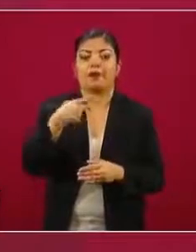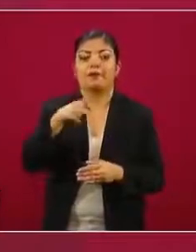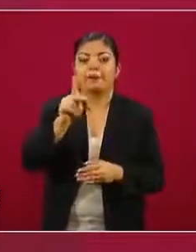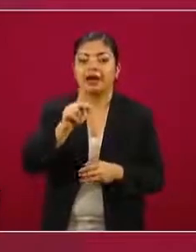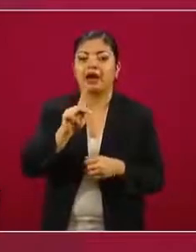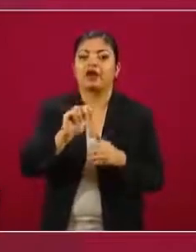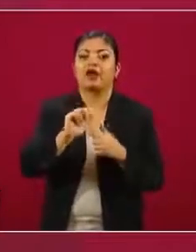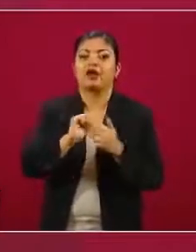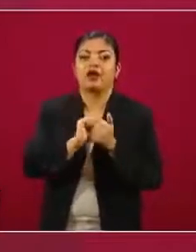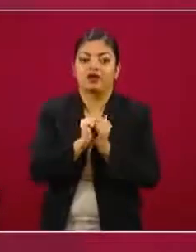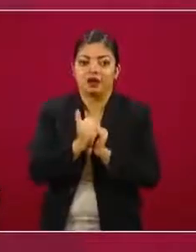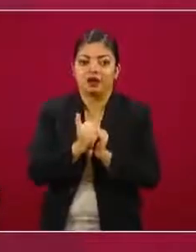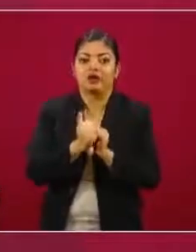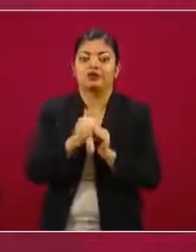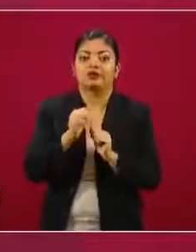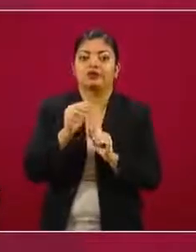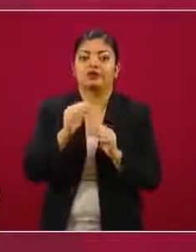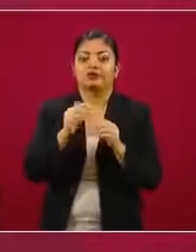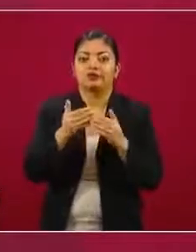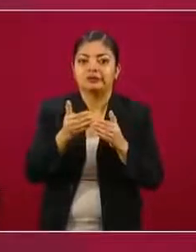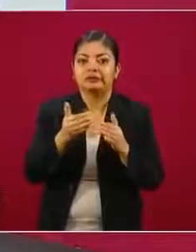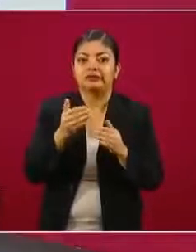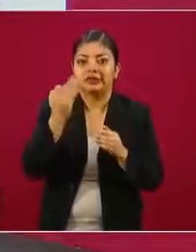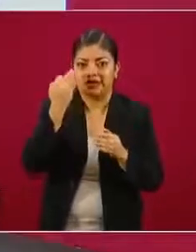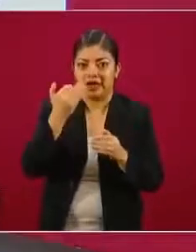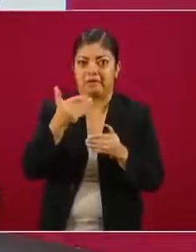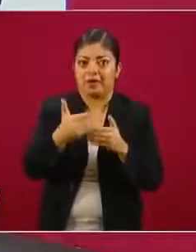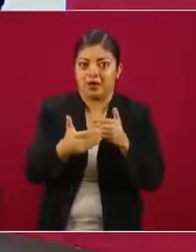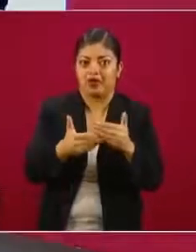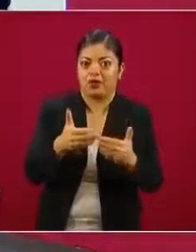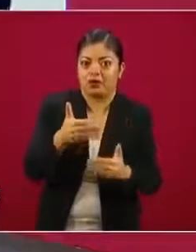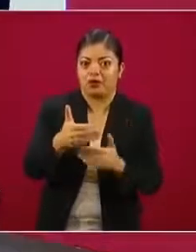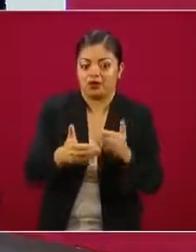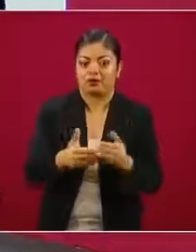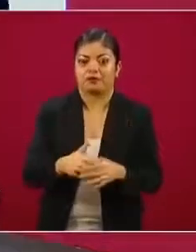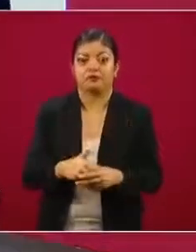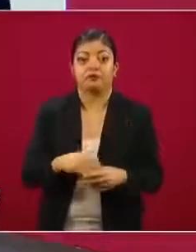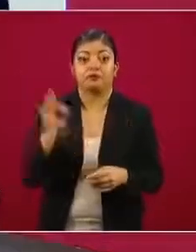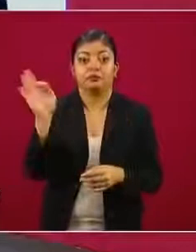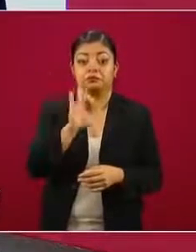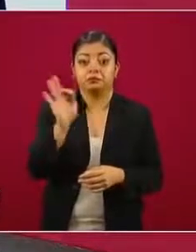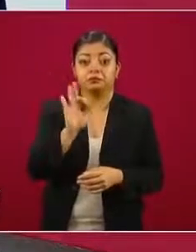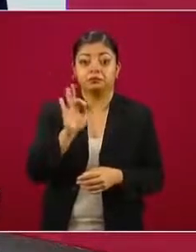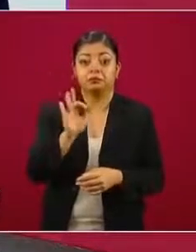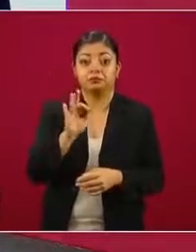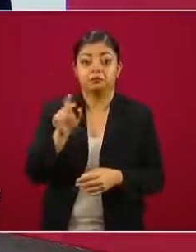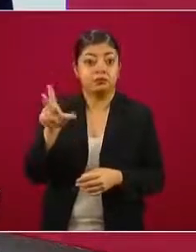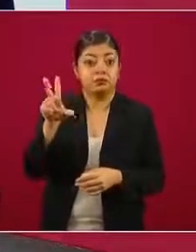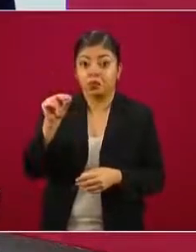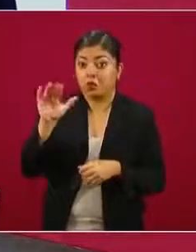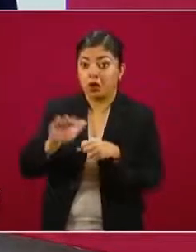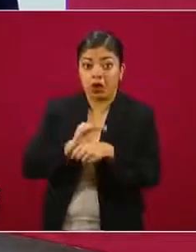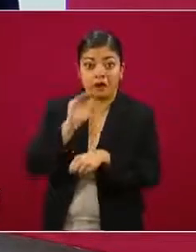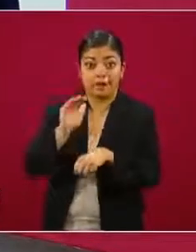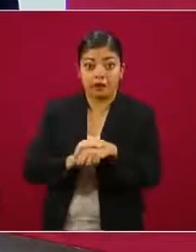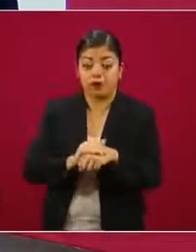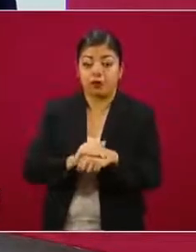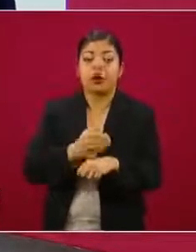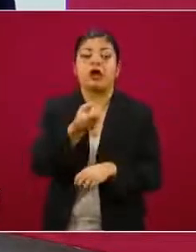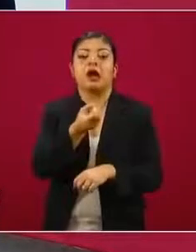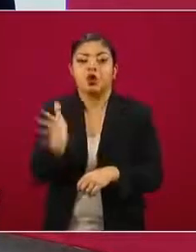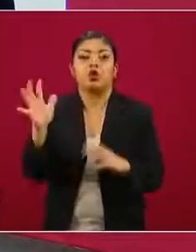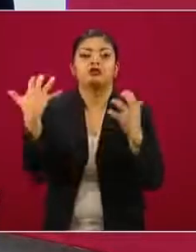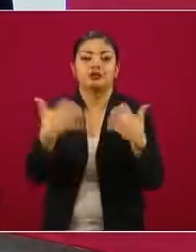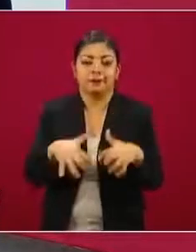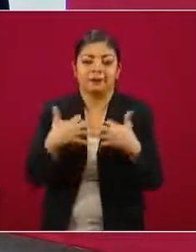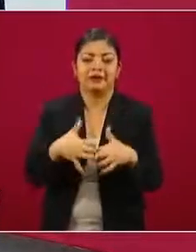escalonada y muy responsable a partir de esta autoevaluación. En caso de que la evaluación no sea satisfactoria habrá empresas que